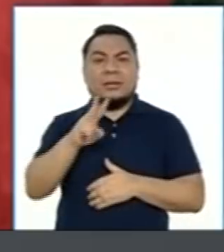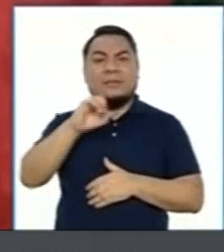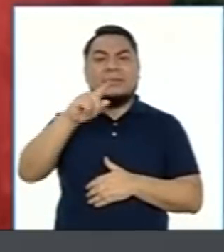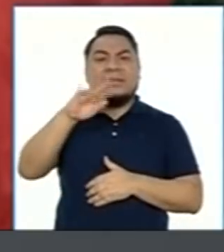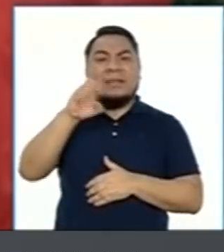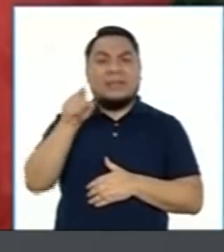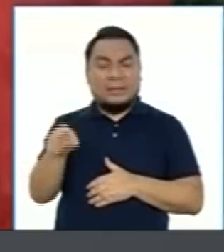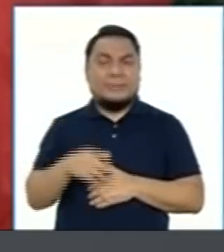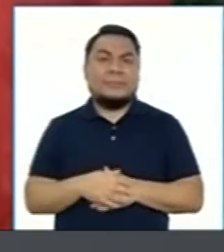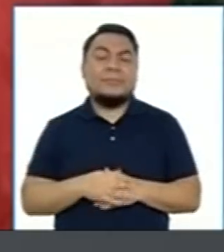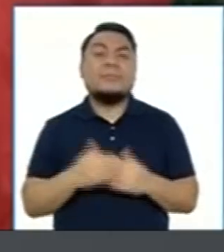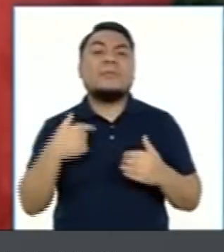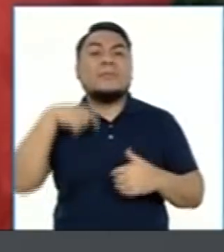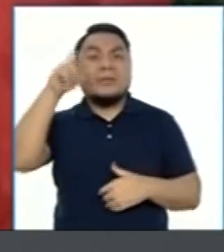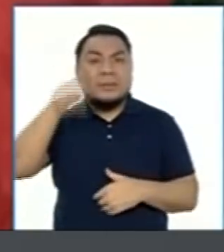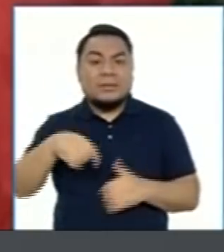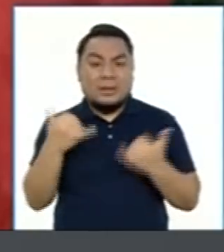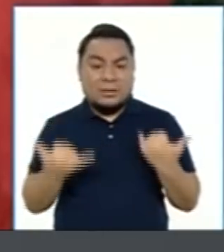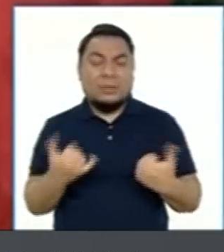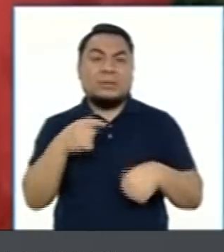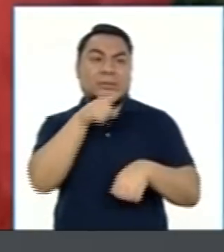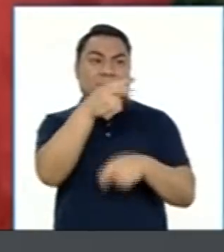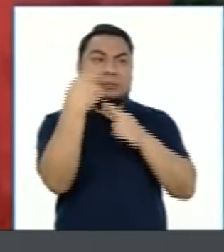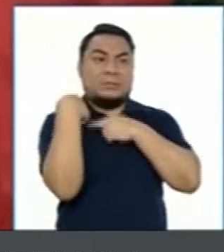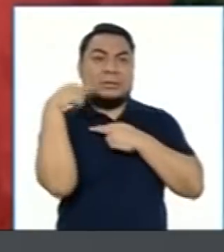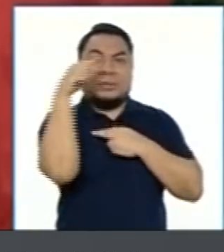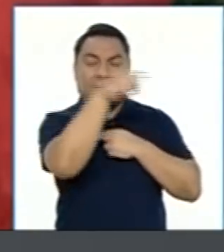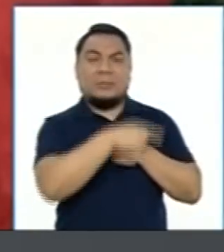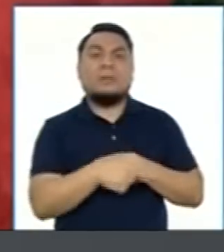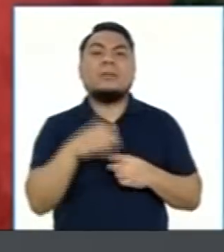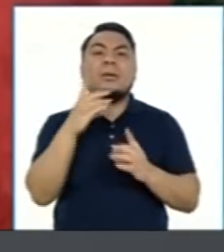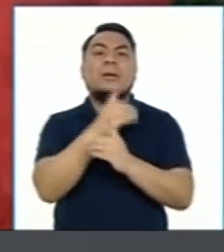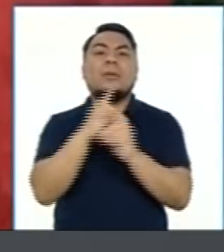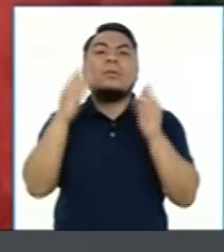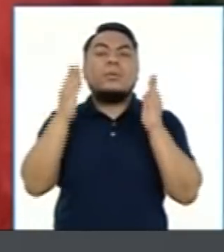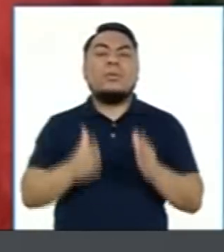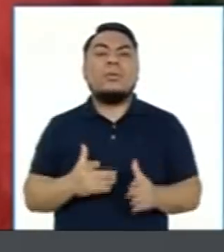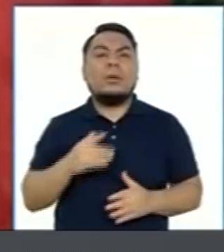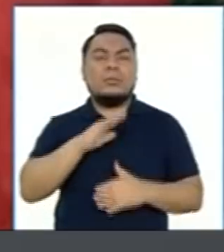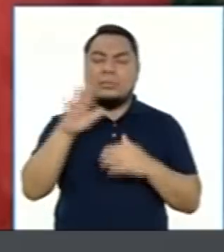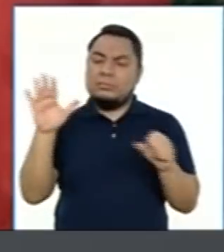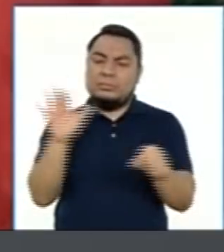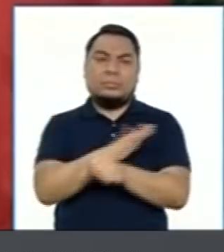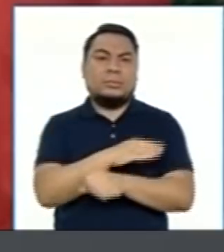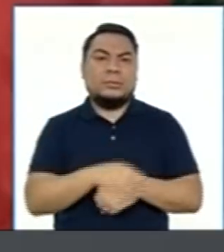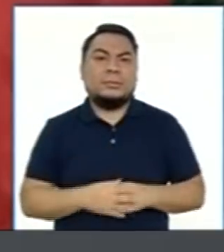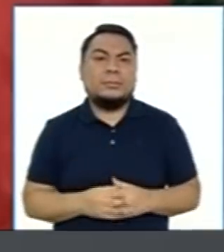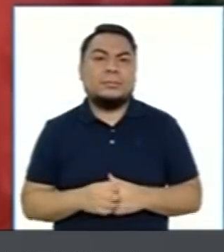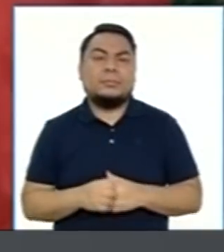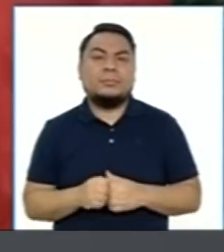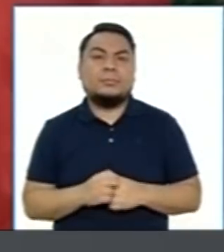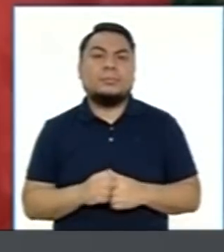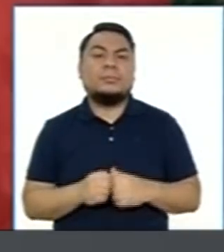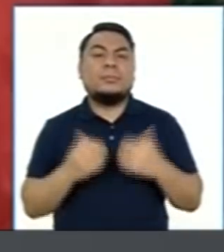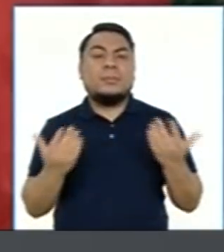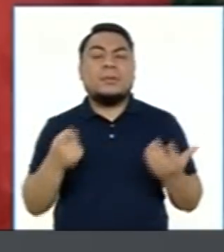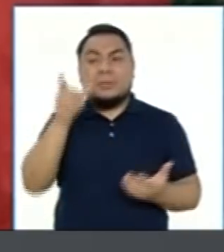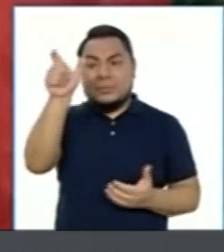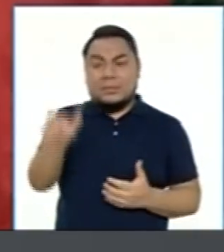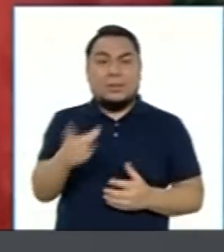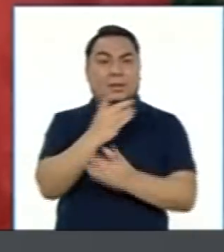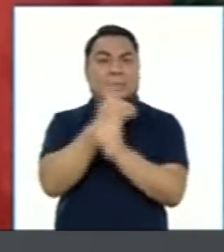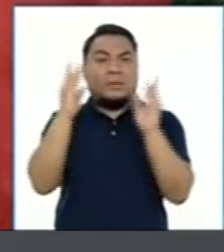Ceballos. Y necesitamos tener en ese tipo de cargos un demócrata a carta cabal. Es decir, un